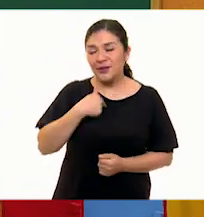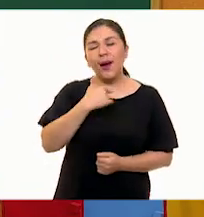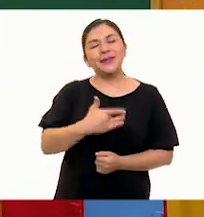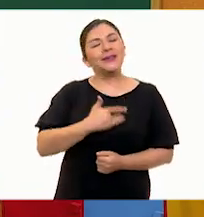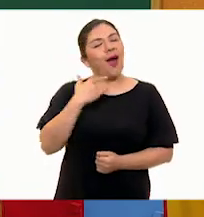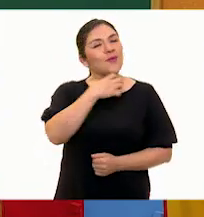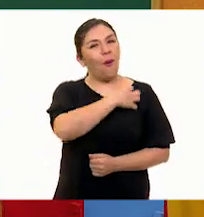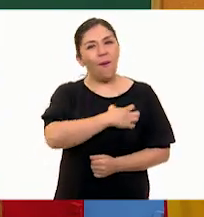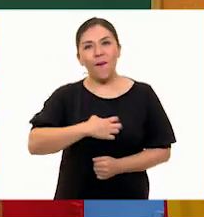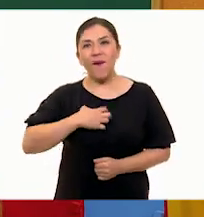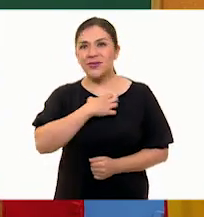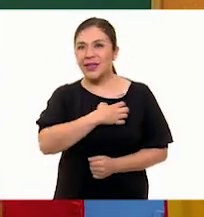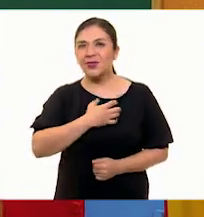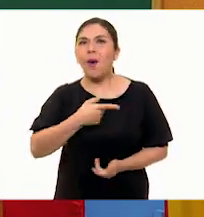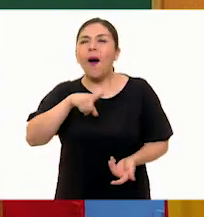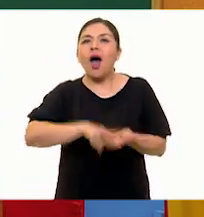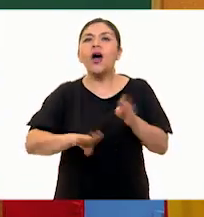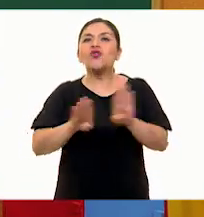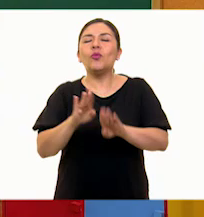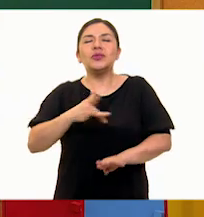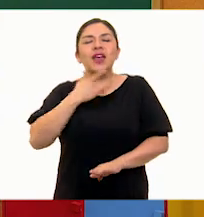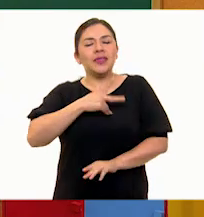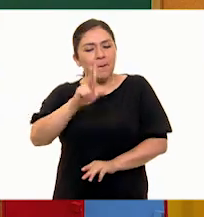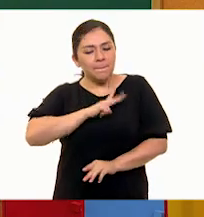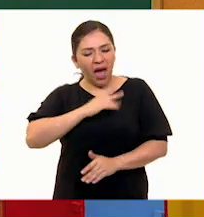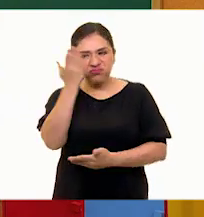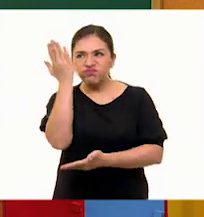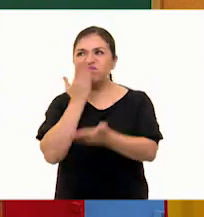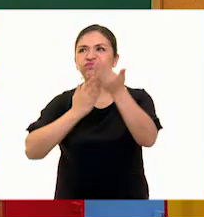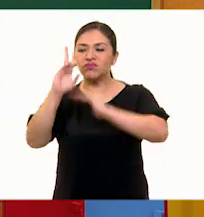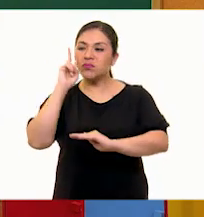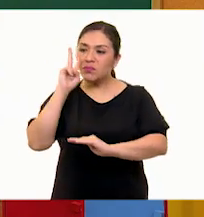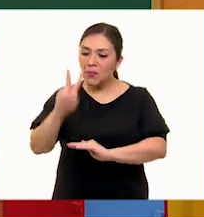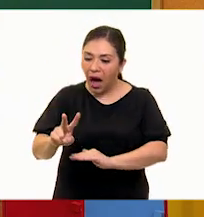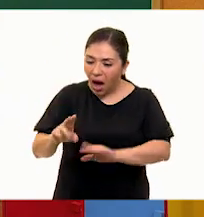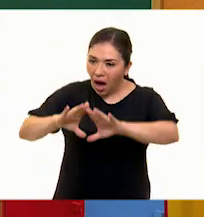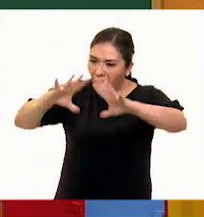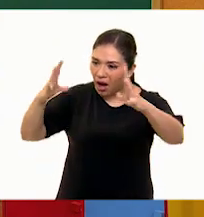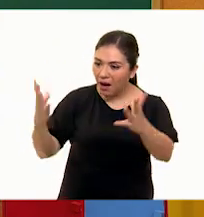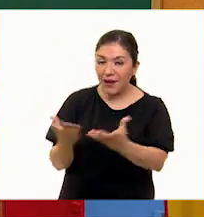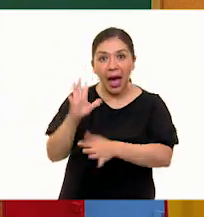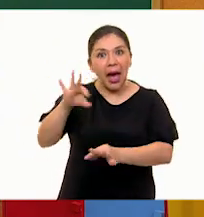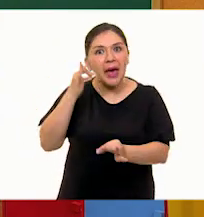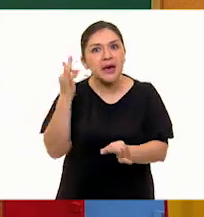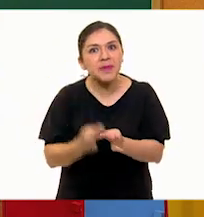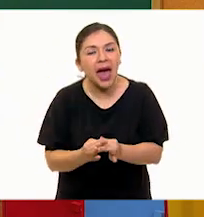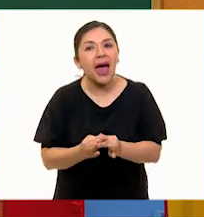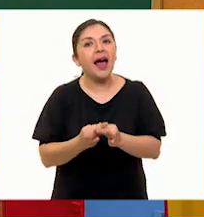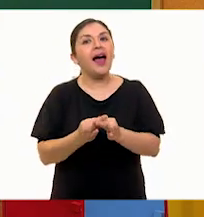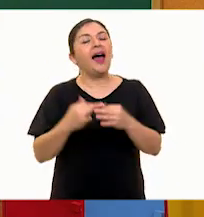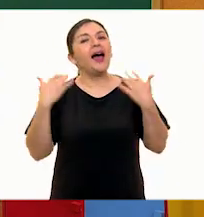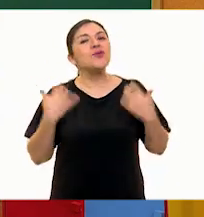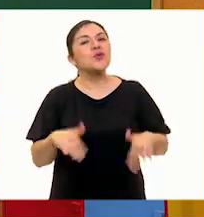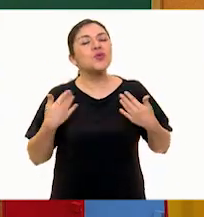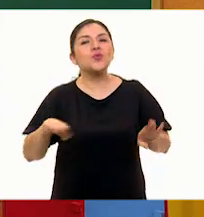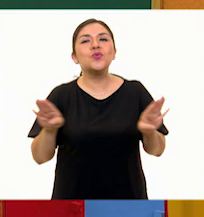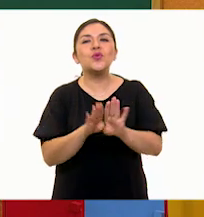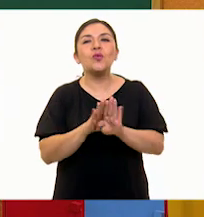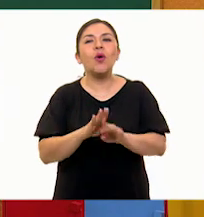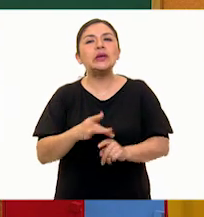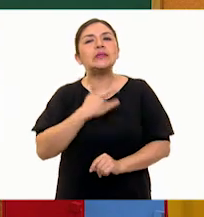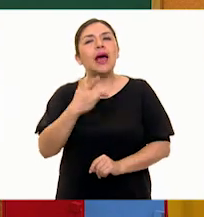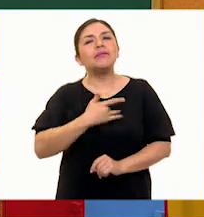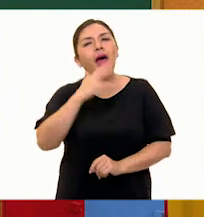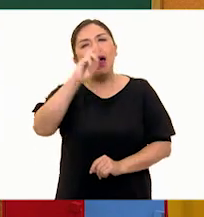muy contento, hay una autorrealización, ves la pieza y pues bueno, siempre como que hay un